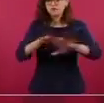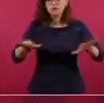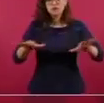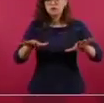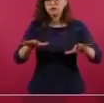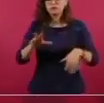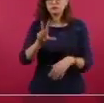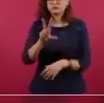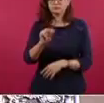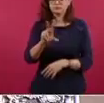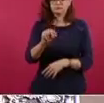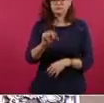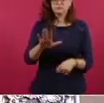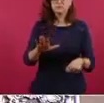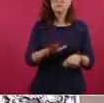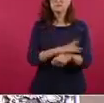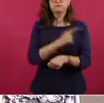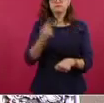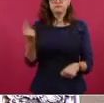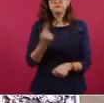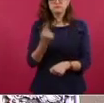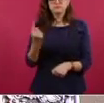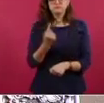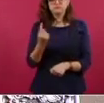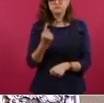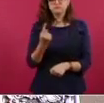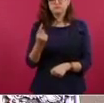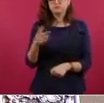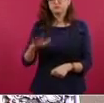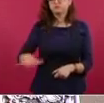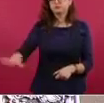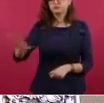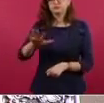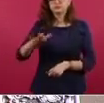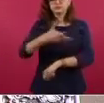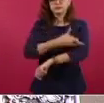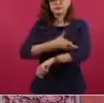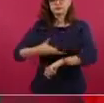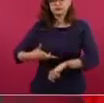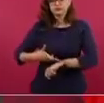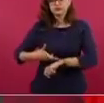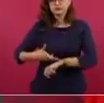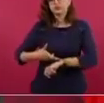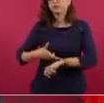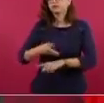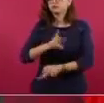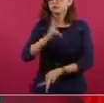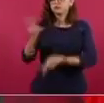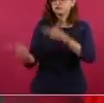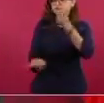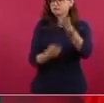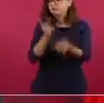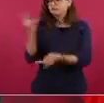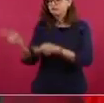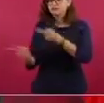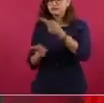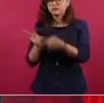está haciendo una consulta con los padres, digo con los familiares de los mineros atrapados.